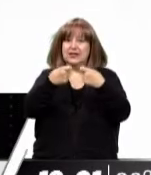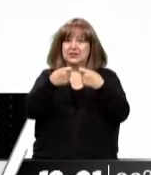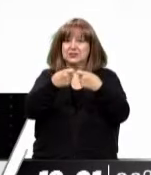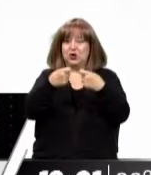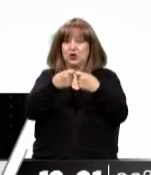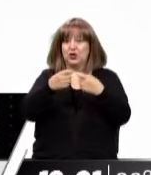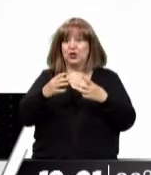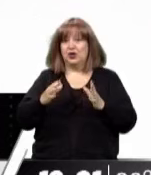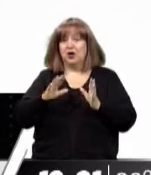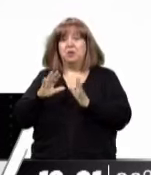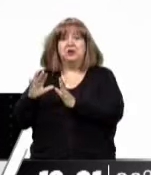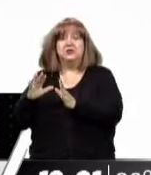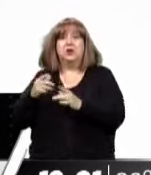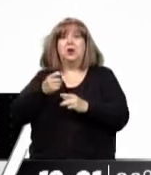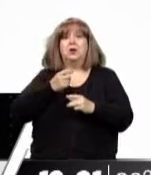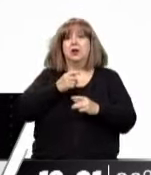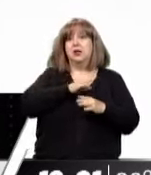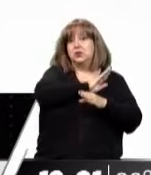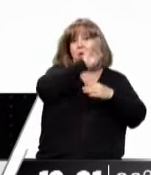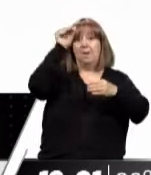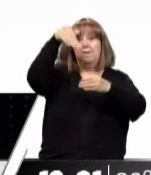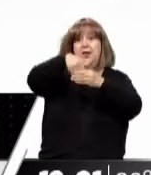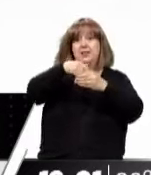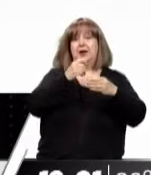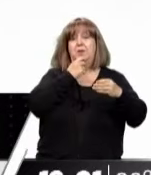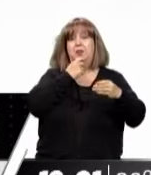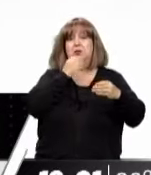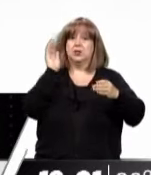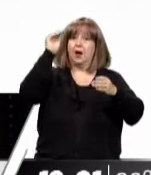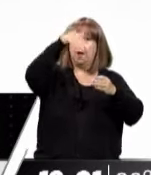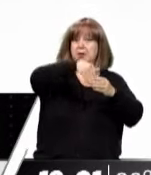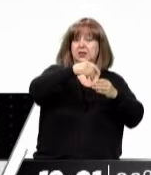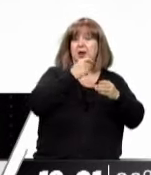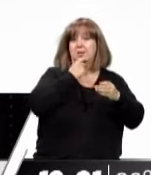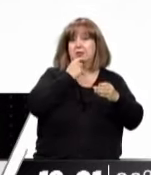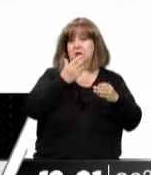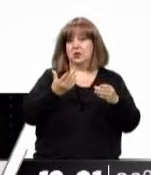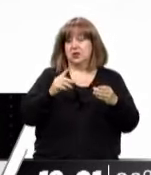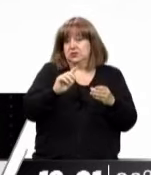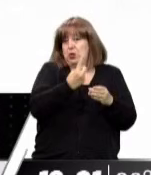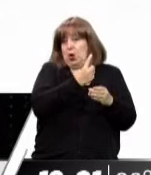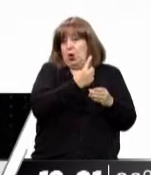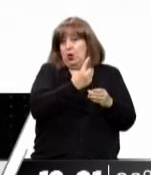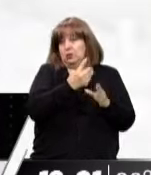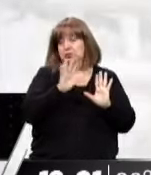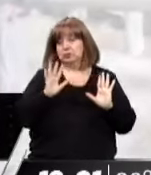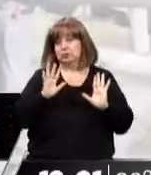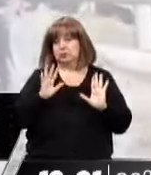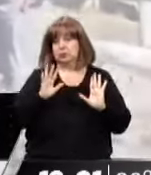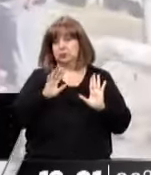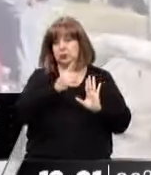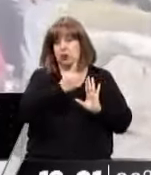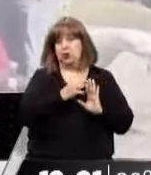descentralizada. Por eso decíamos que el INAI reconoce que lo hace de manera centralizada. Claro,